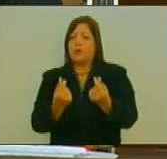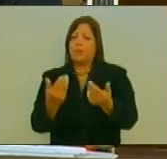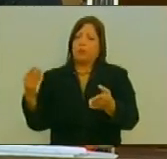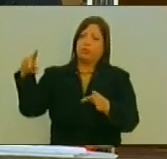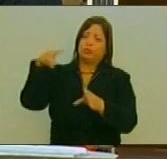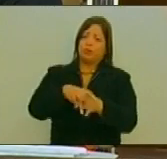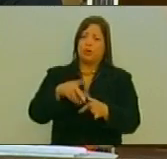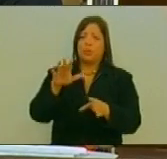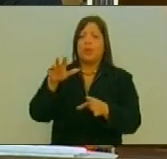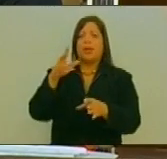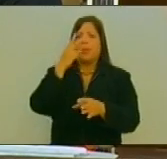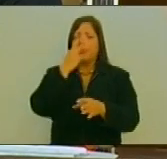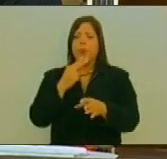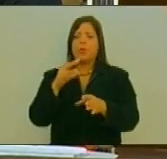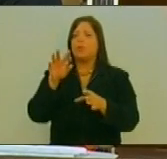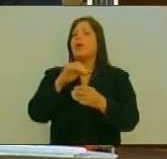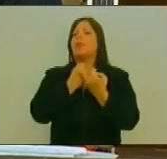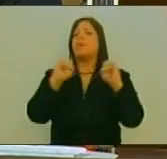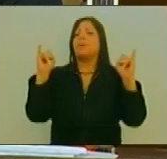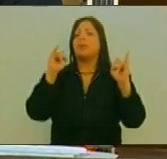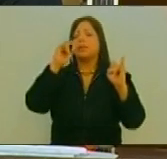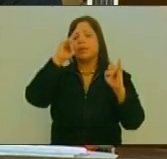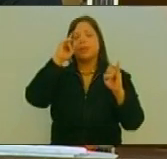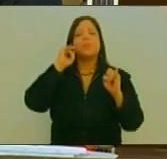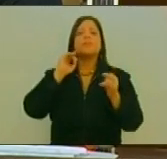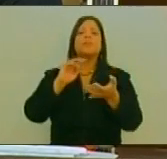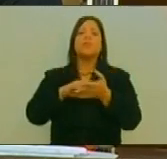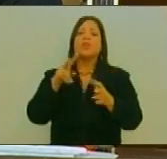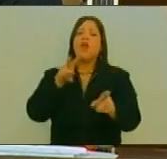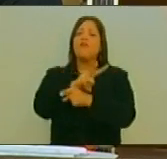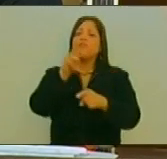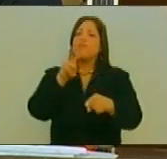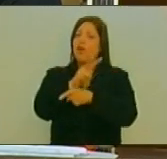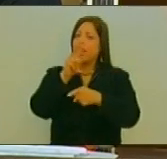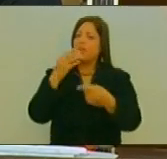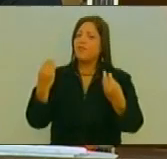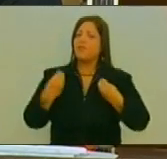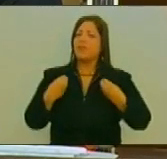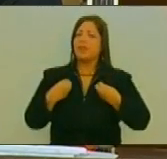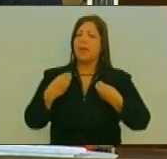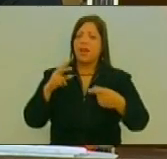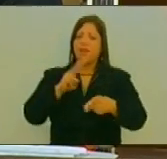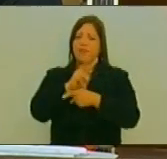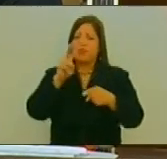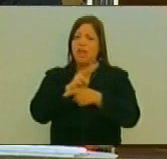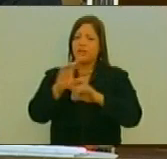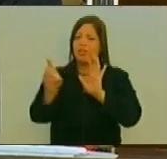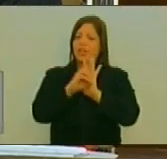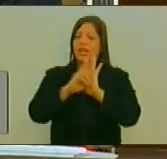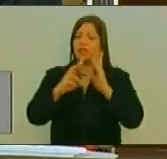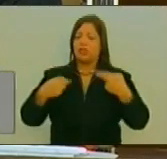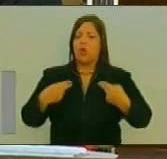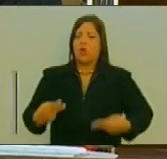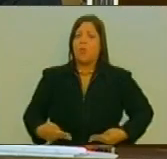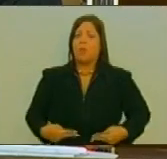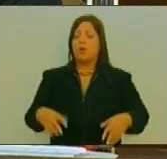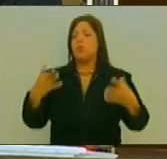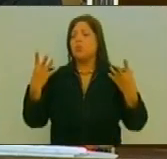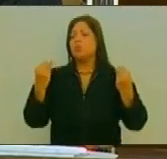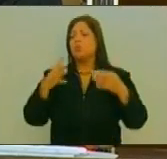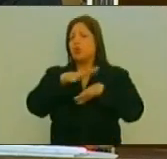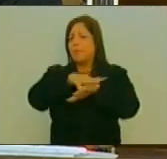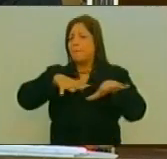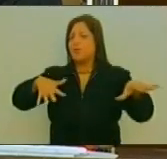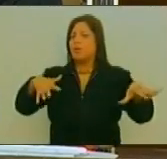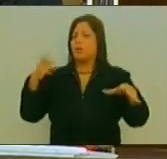los pueblos Soberanos E independientes Violando La vida Y demás Derechos Humanos De cientos De